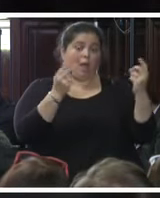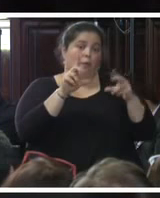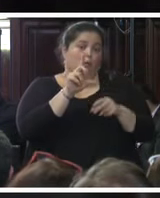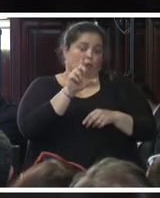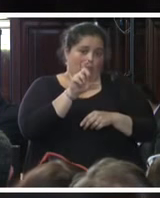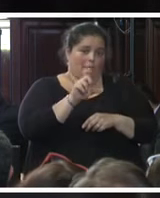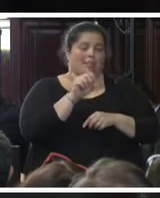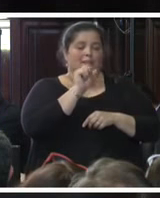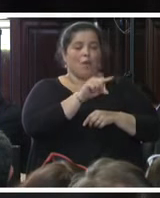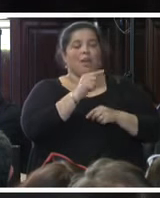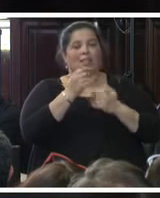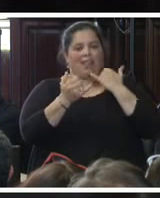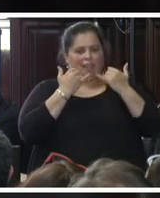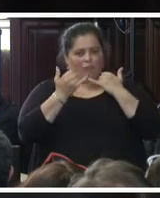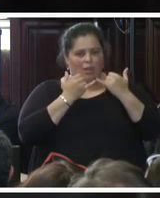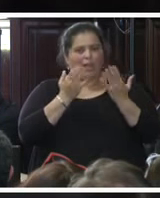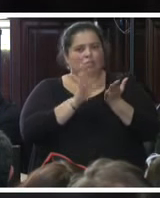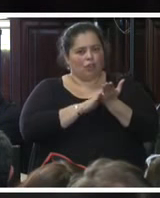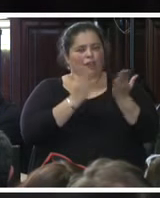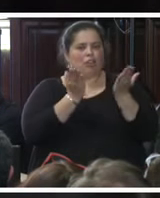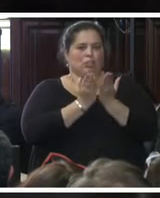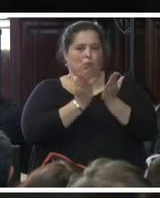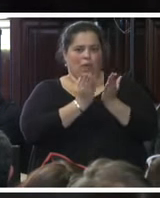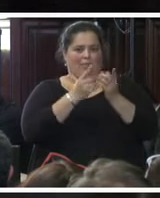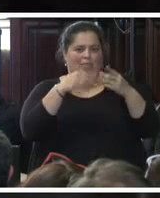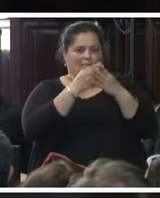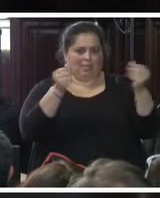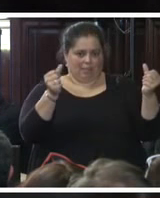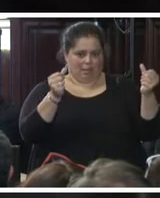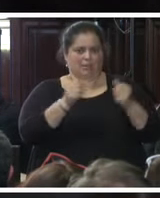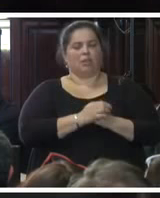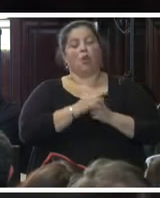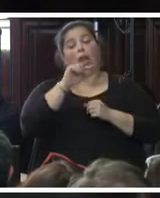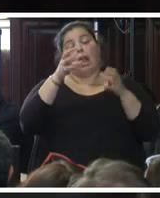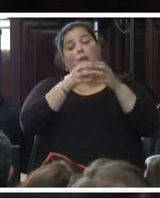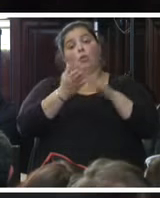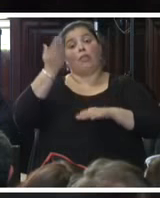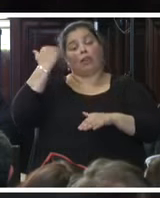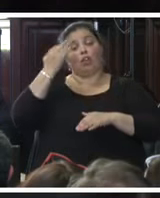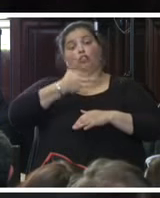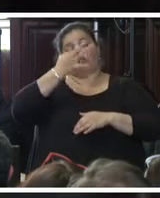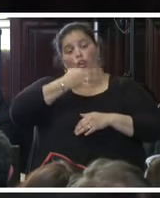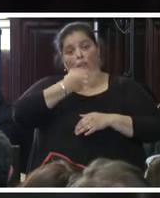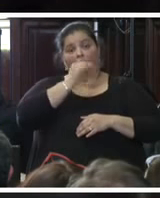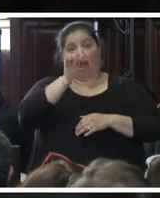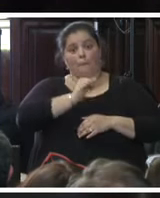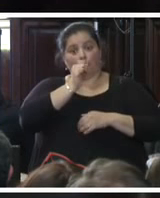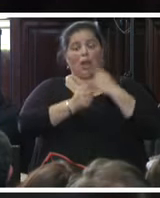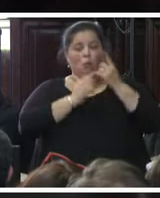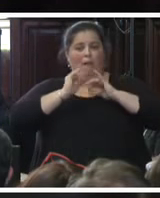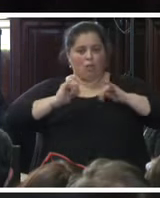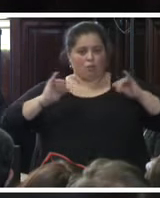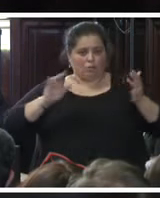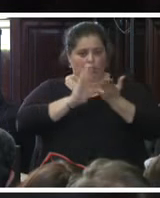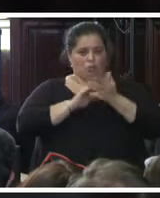telefonía referente a los estudiantes desaparecidos. En la reunión anterior dimos cuenta de alguna información al respecto.